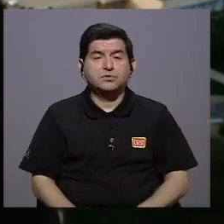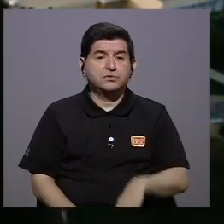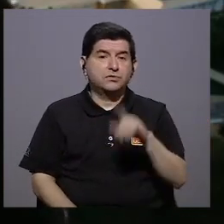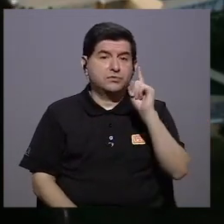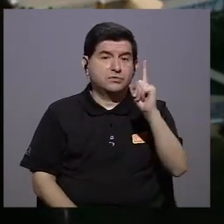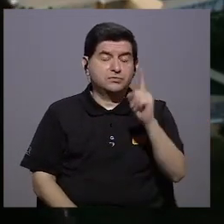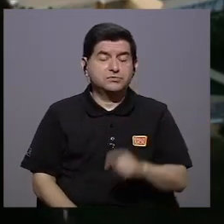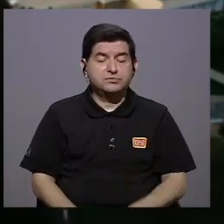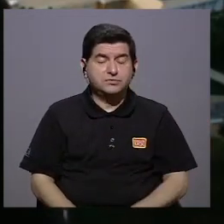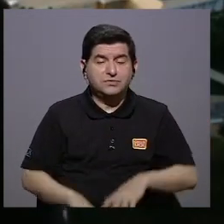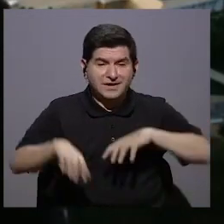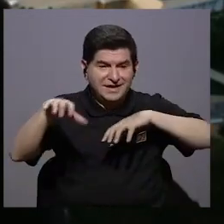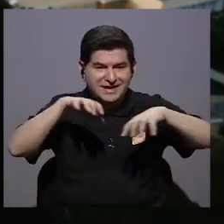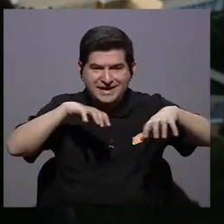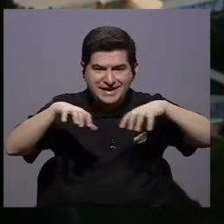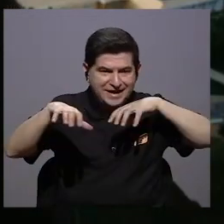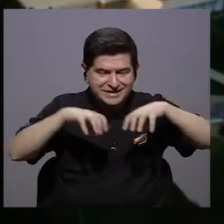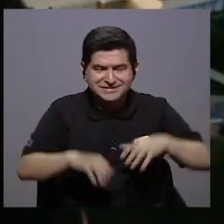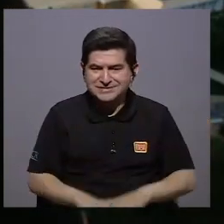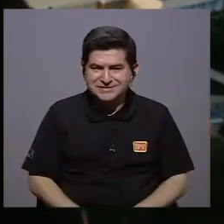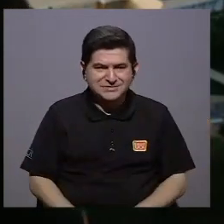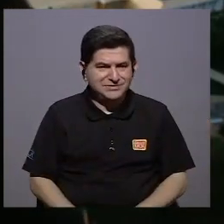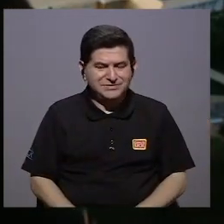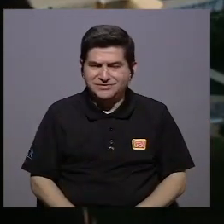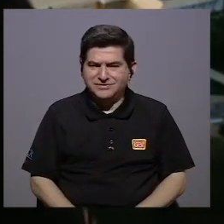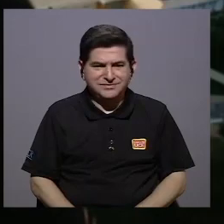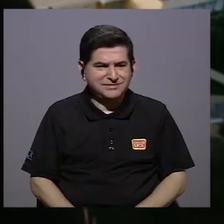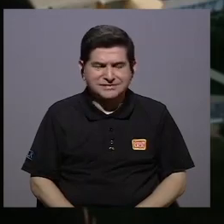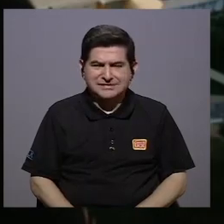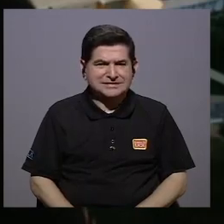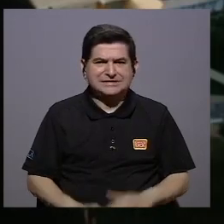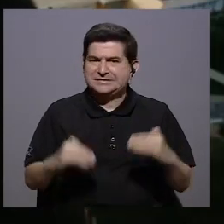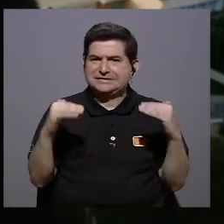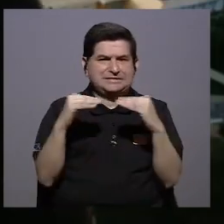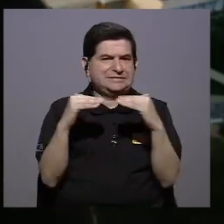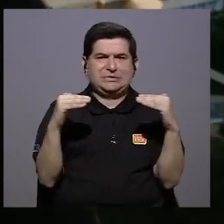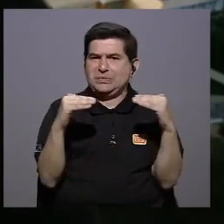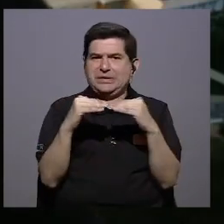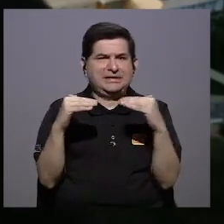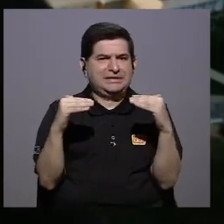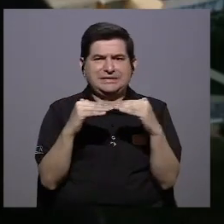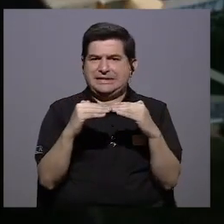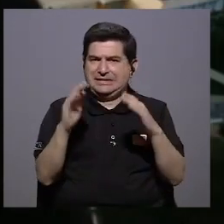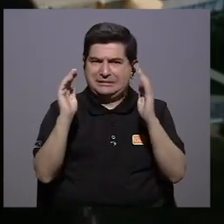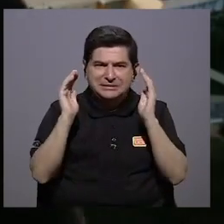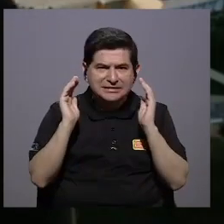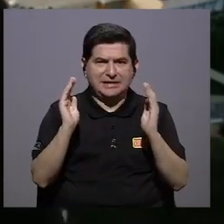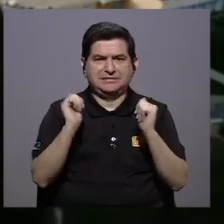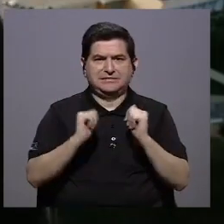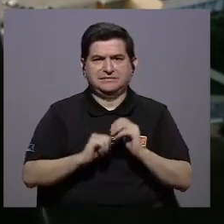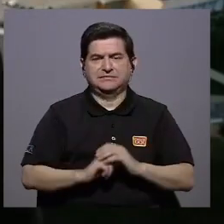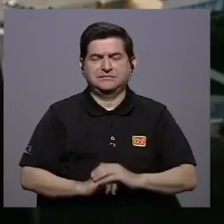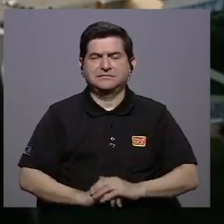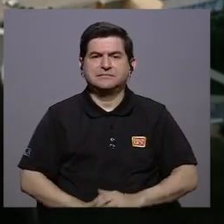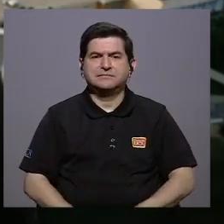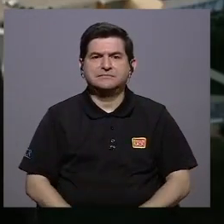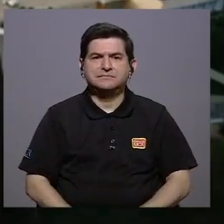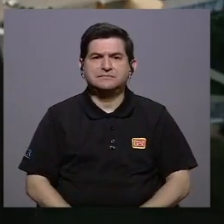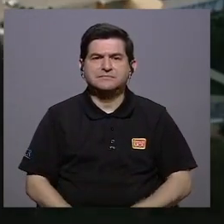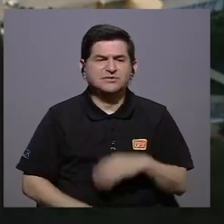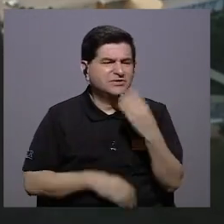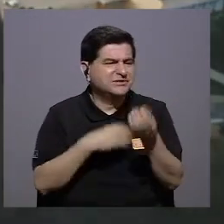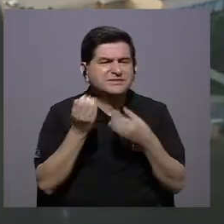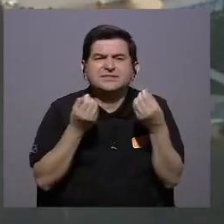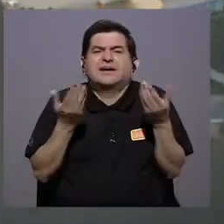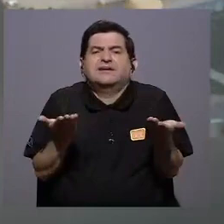estamos cometiendo un enorme acto de inequidad, un acto de inequidad. Y por